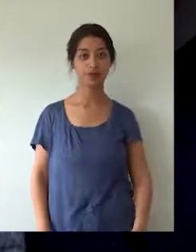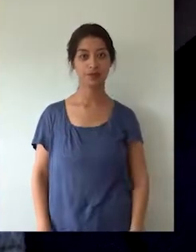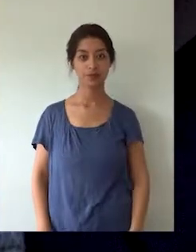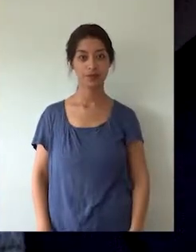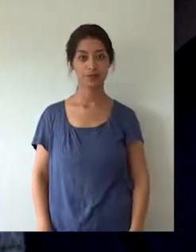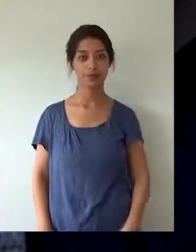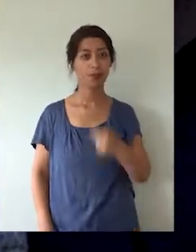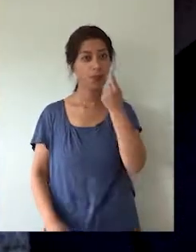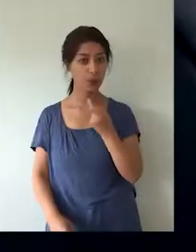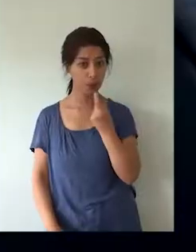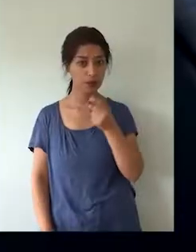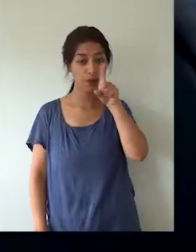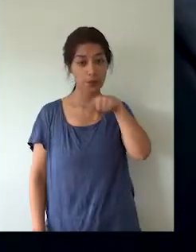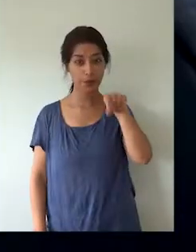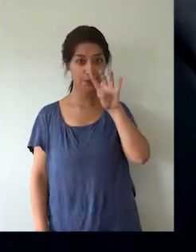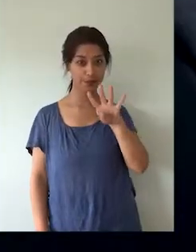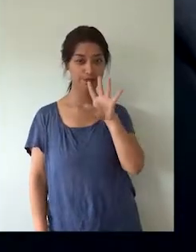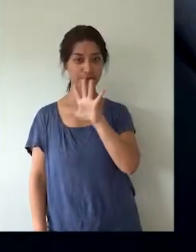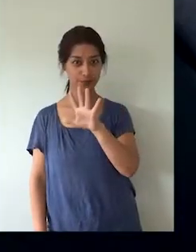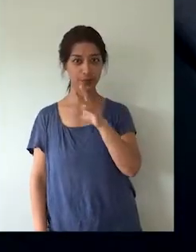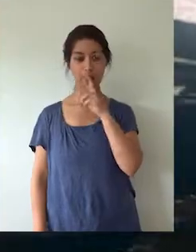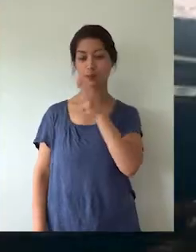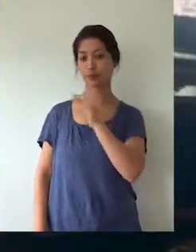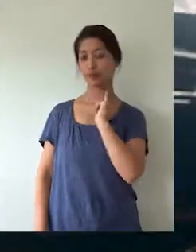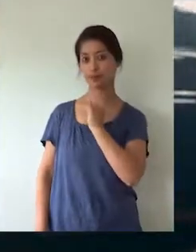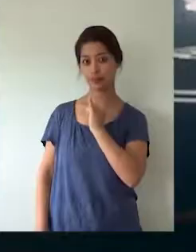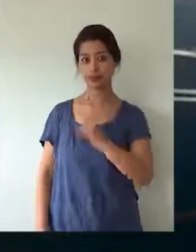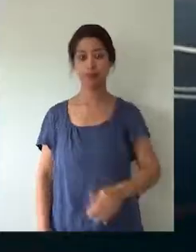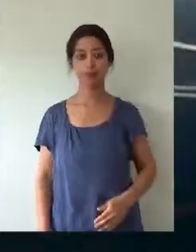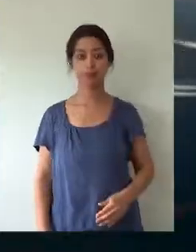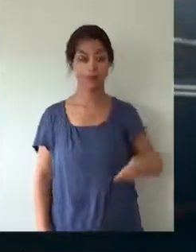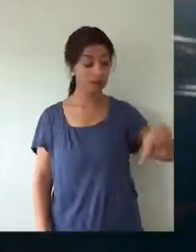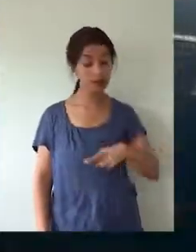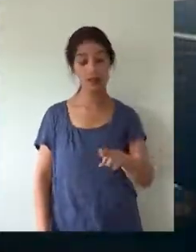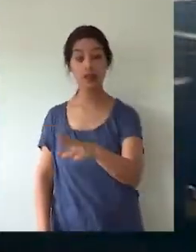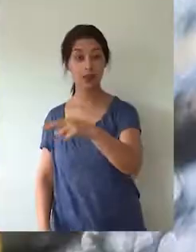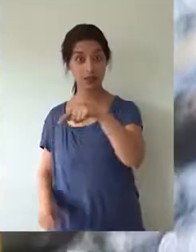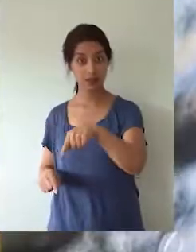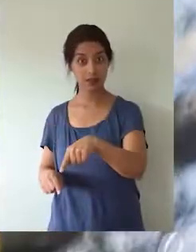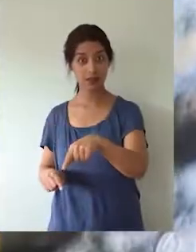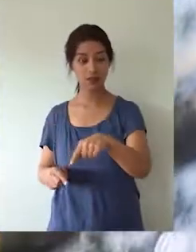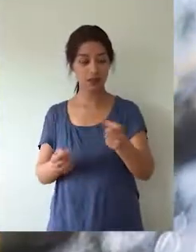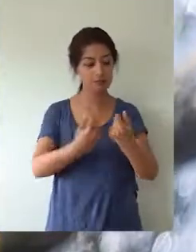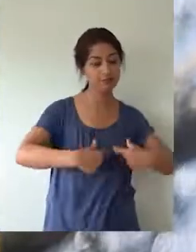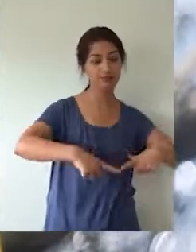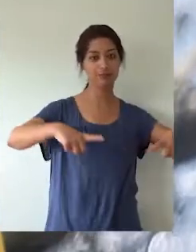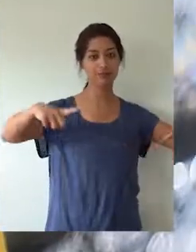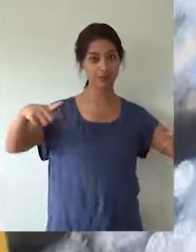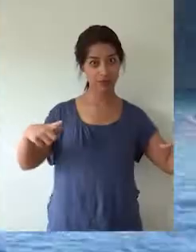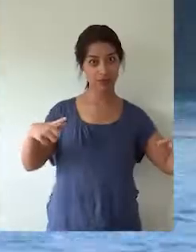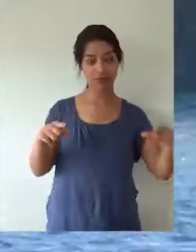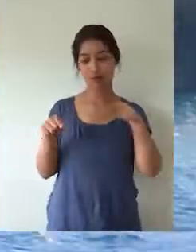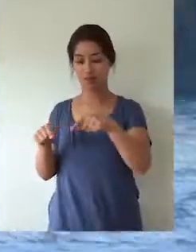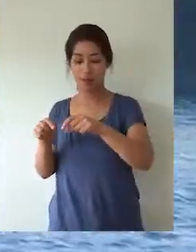¿10,45 milímetros? Sí. Nuestro río es la fuente más grande de los lagos,